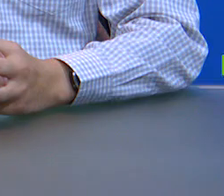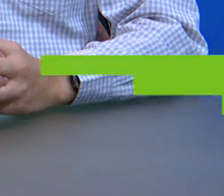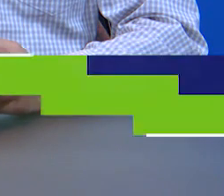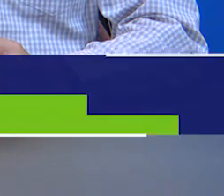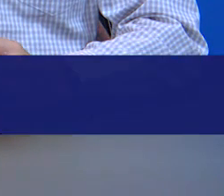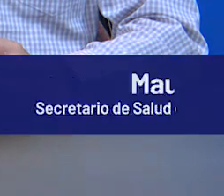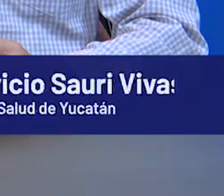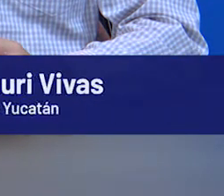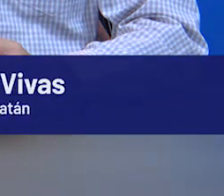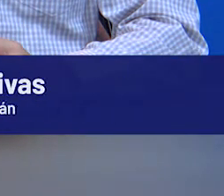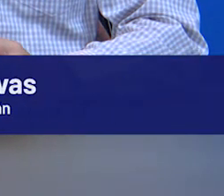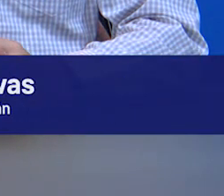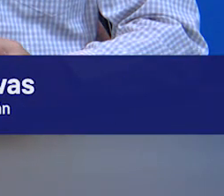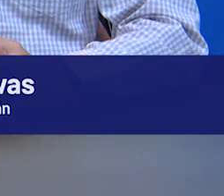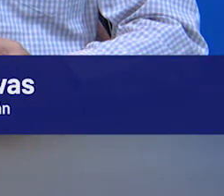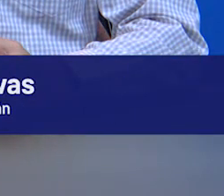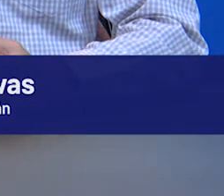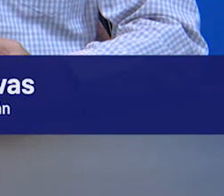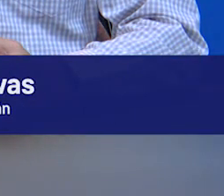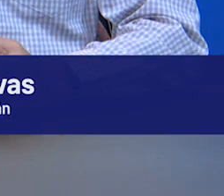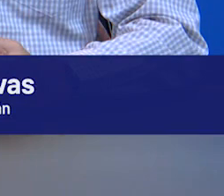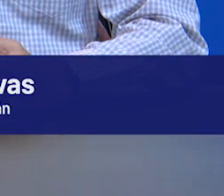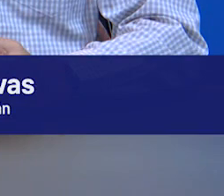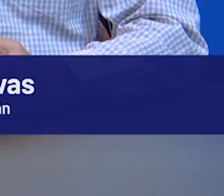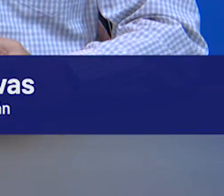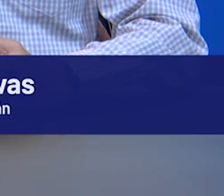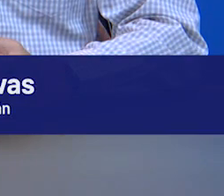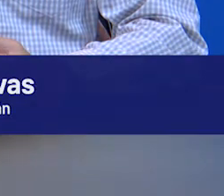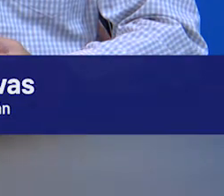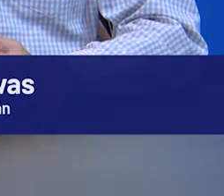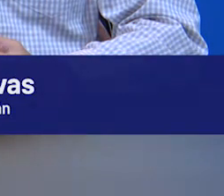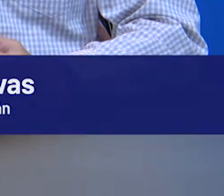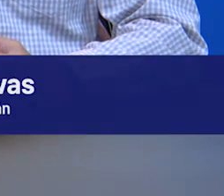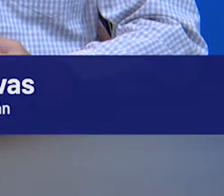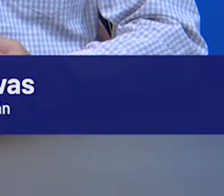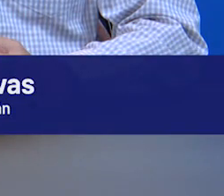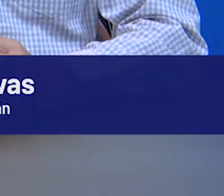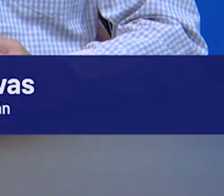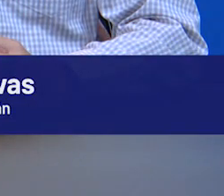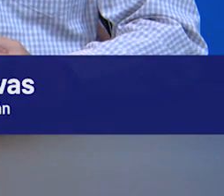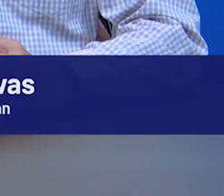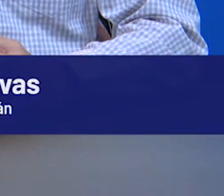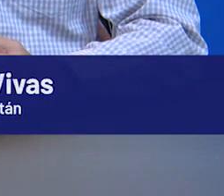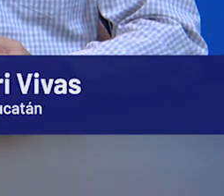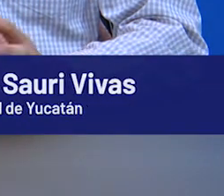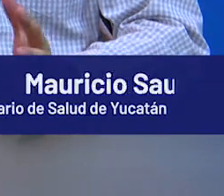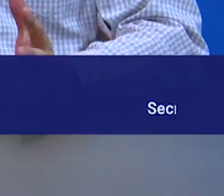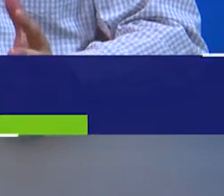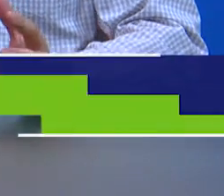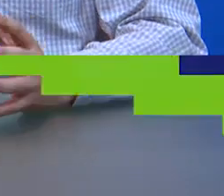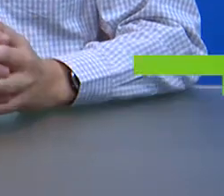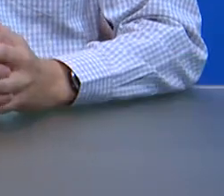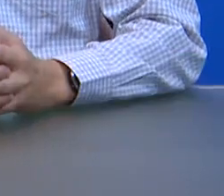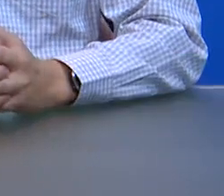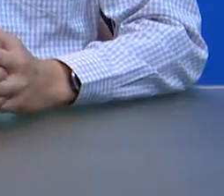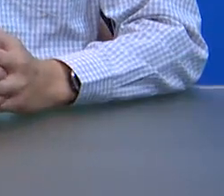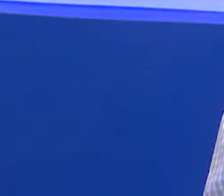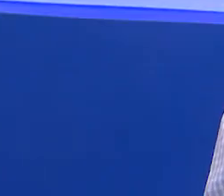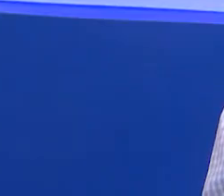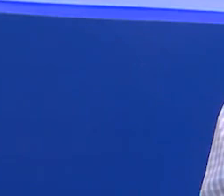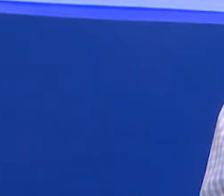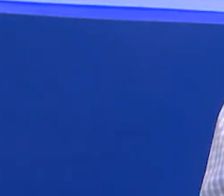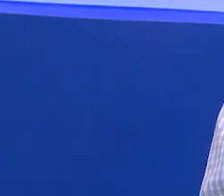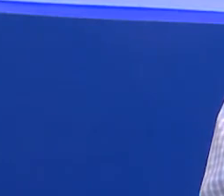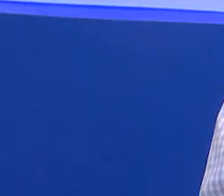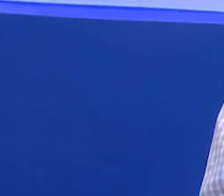Muy buenas tardes. A continuación daremos el parte médico del comportamiento del COVID-19 en nuestro estado de Yucatán. Doctor Isaac. Muchas gracias,